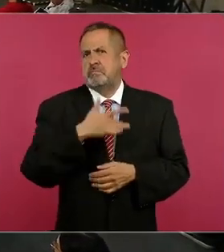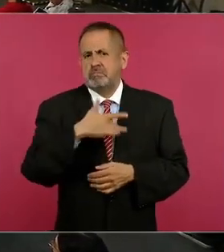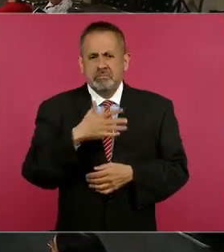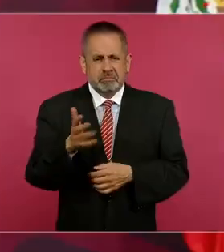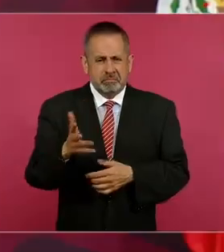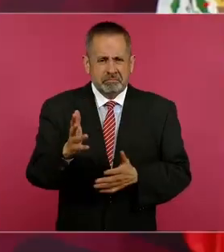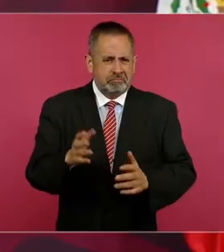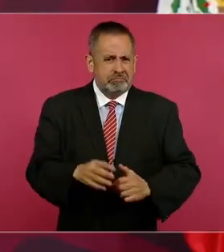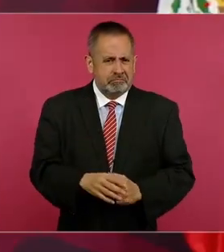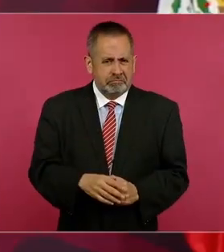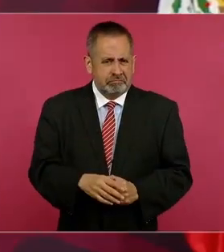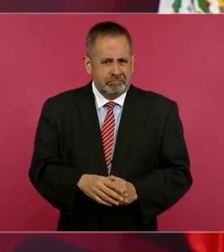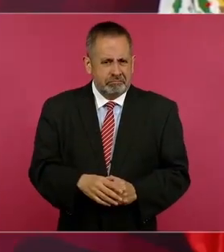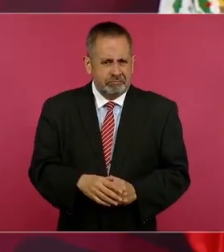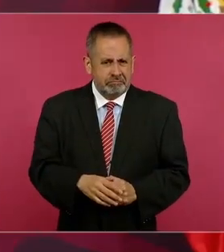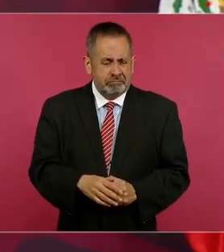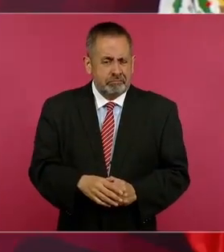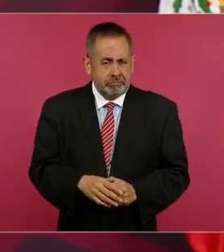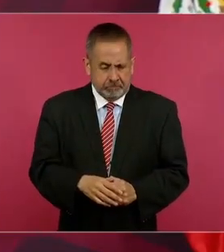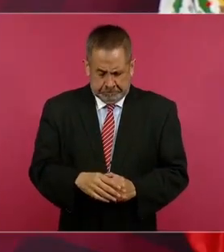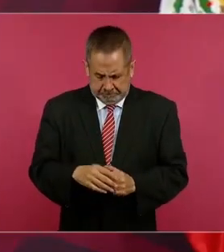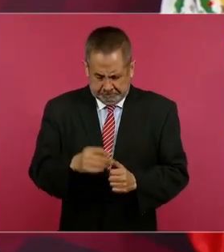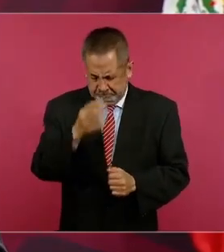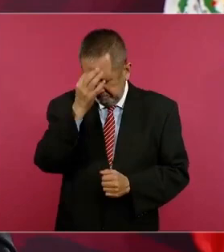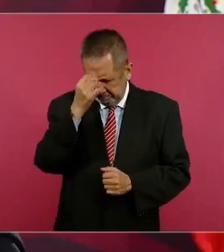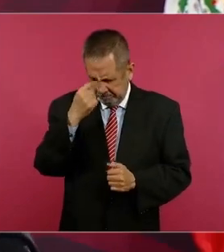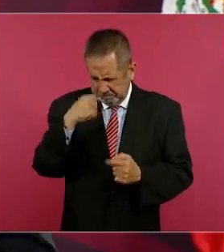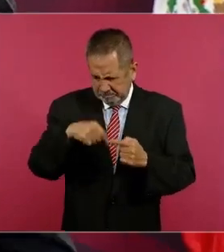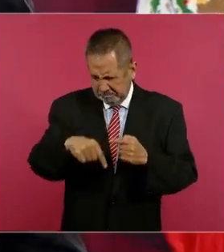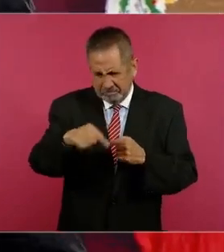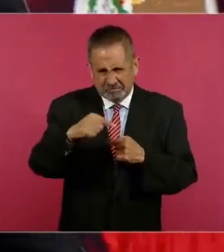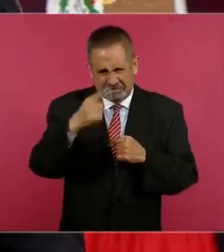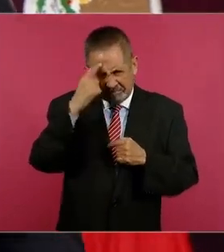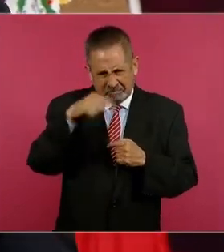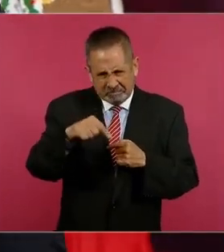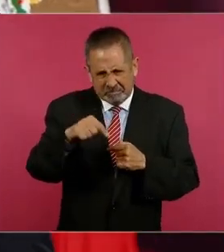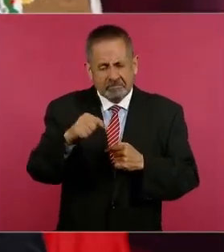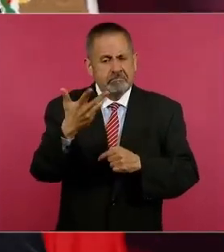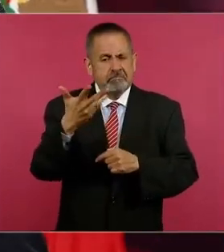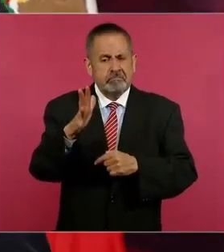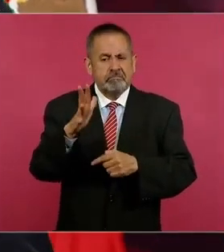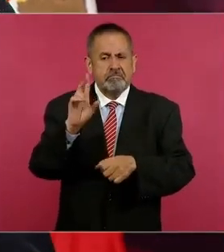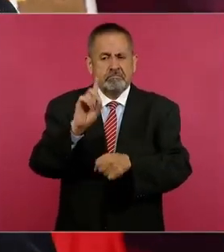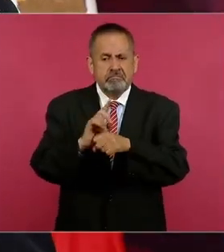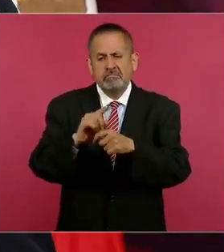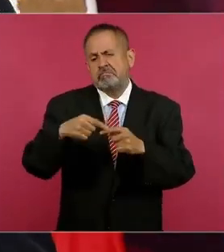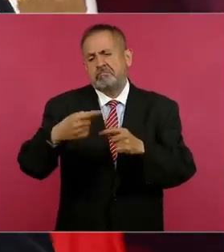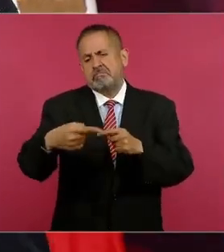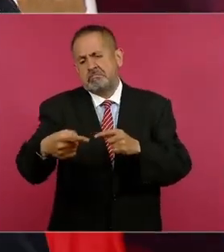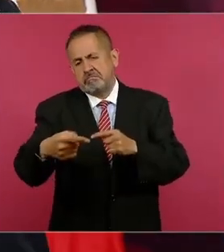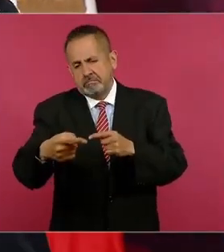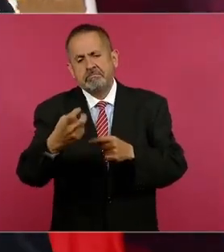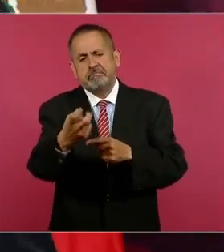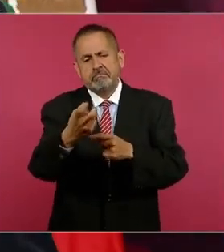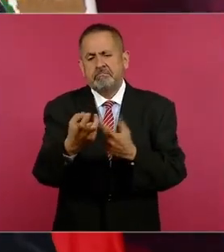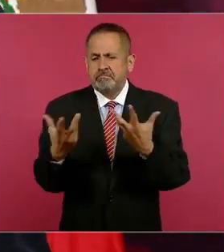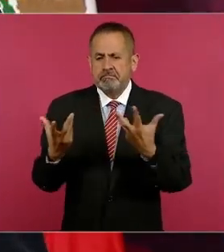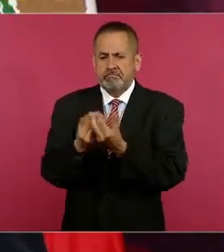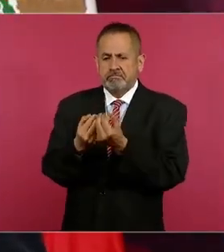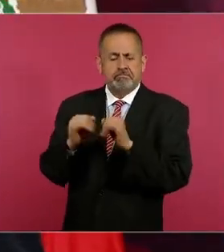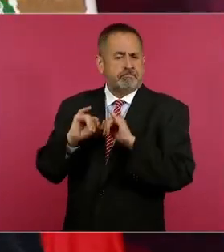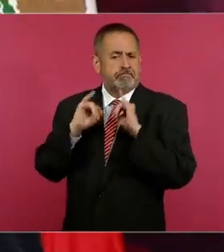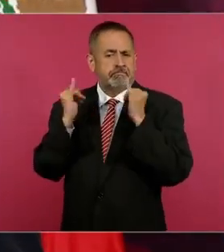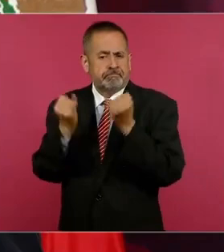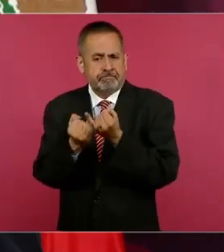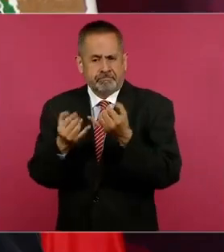los próximos 10 días, vamos a tener esta reunión,